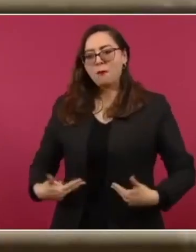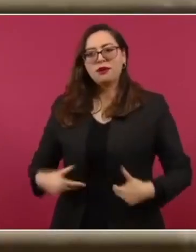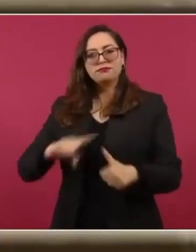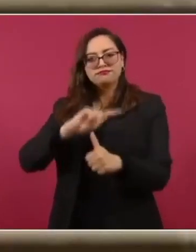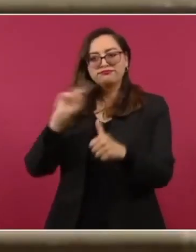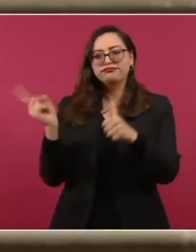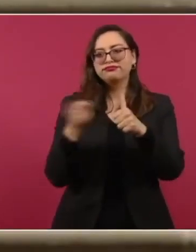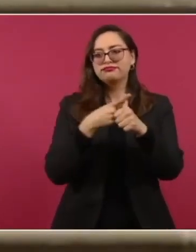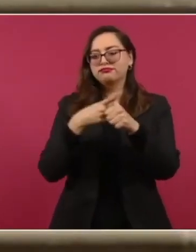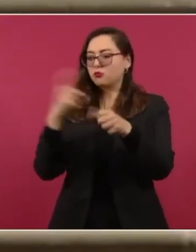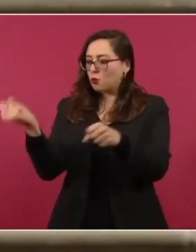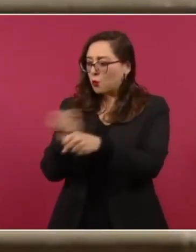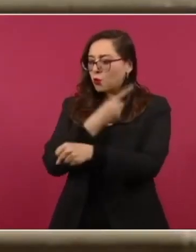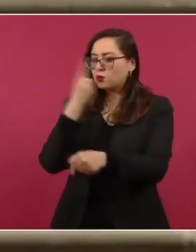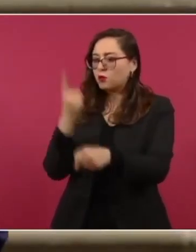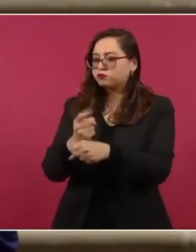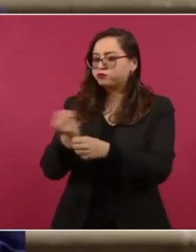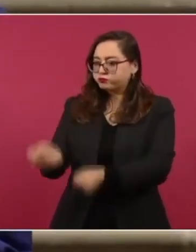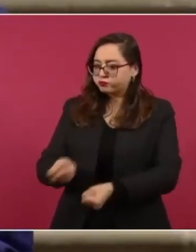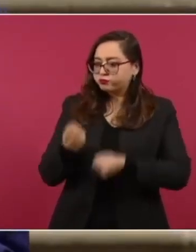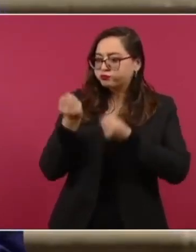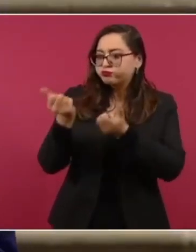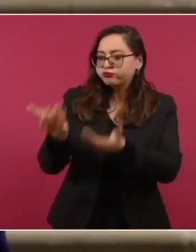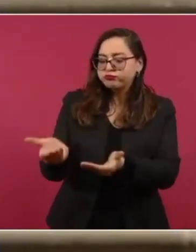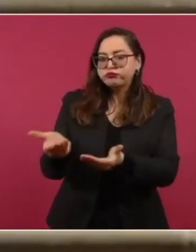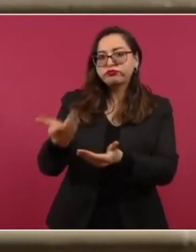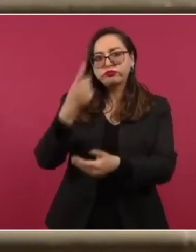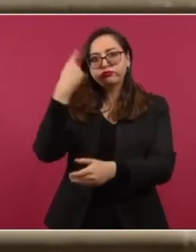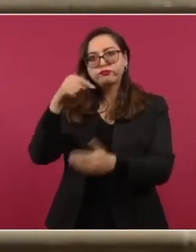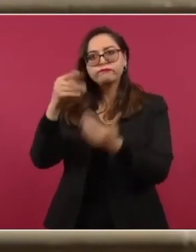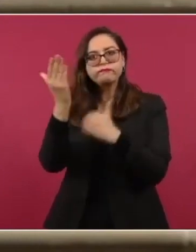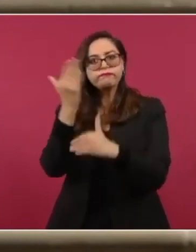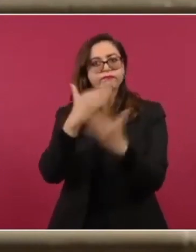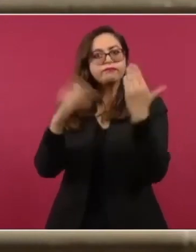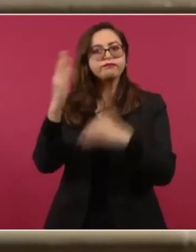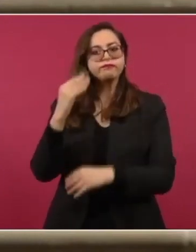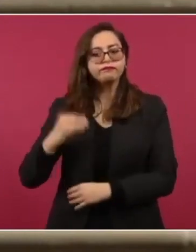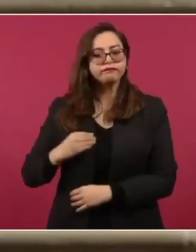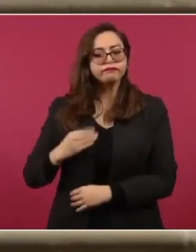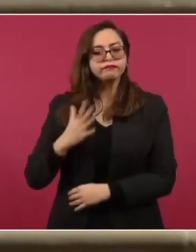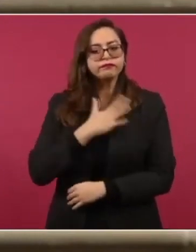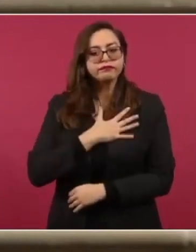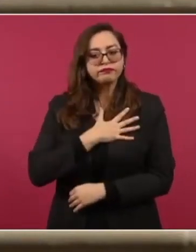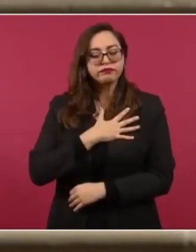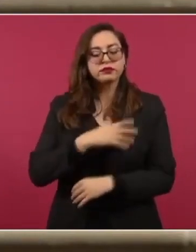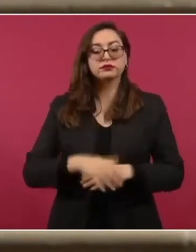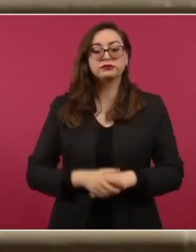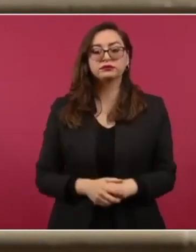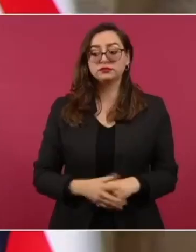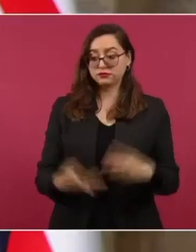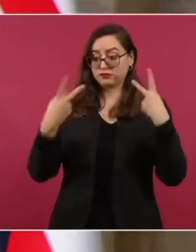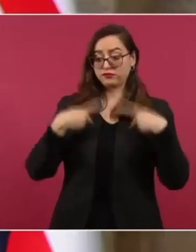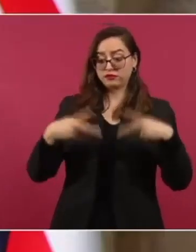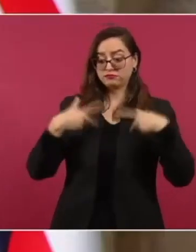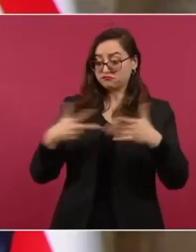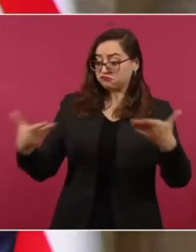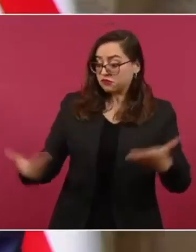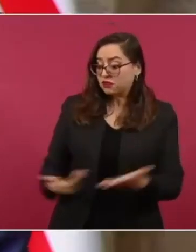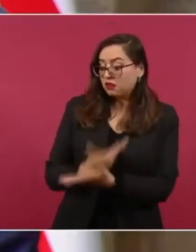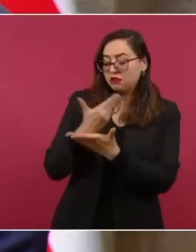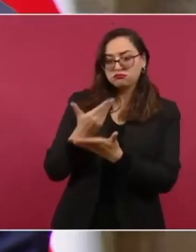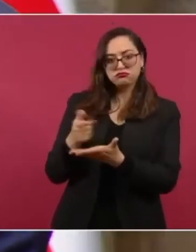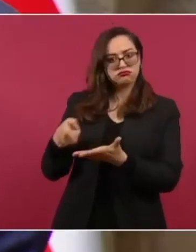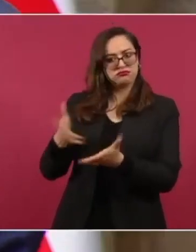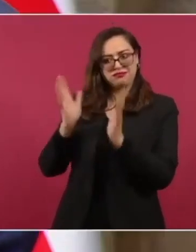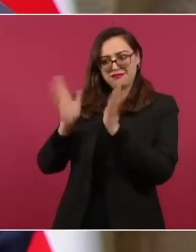Las personas son buenas por naturaleza y son las circunstancias las que a